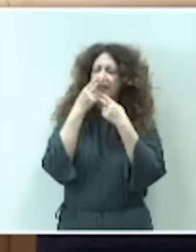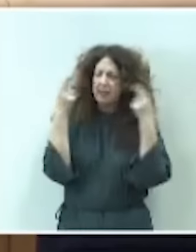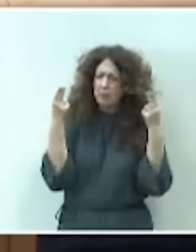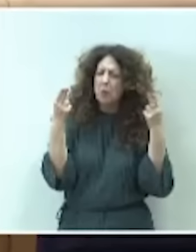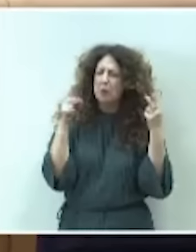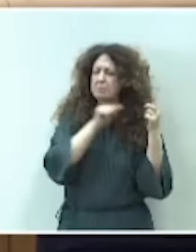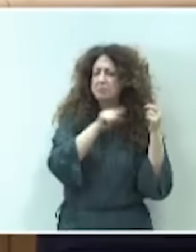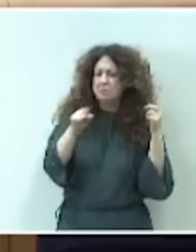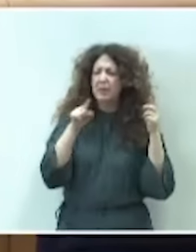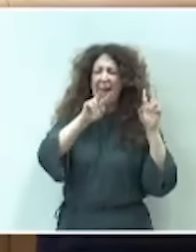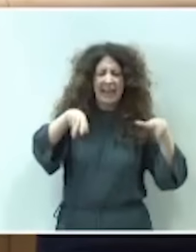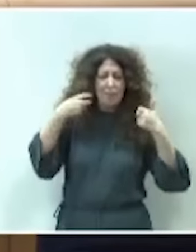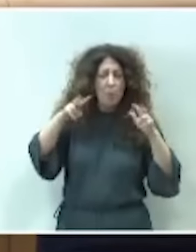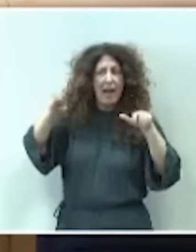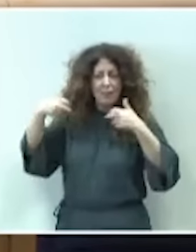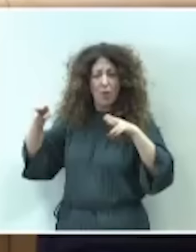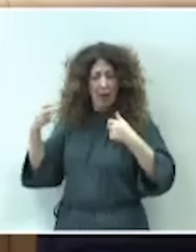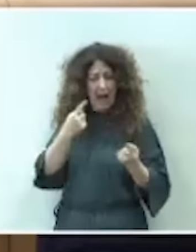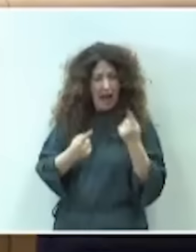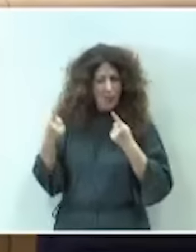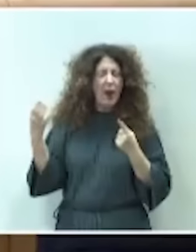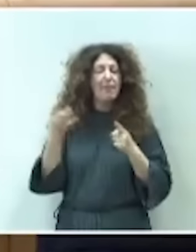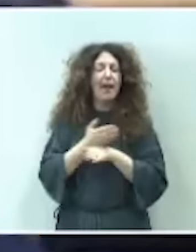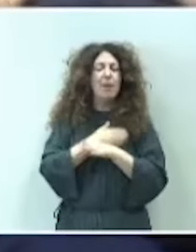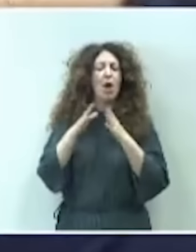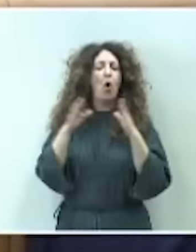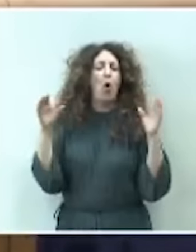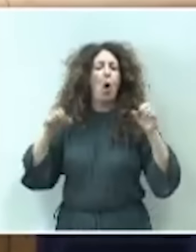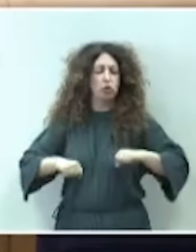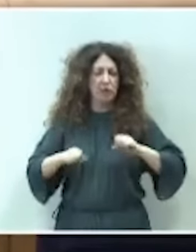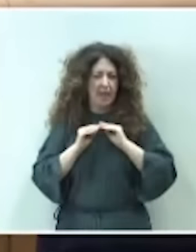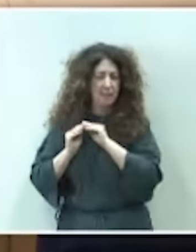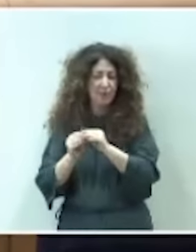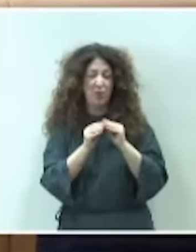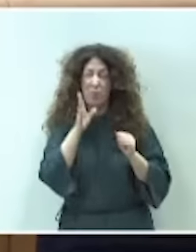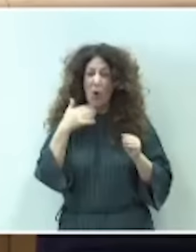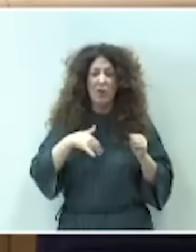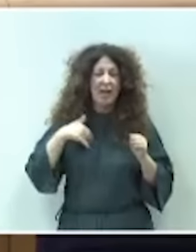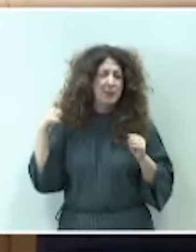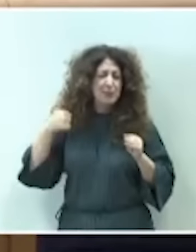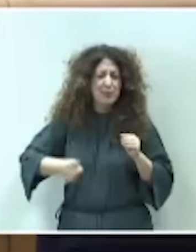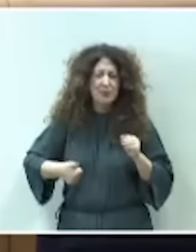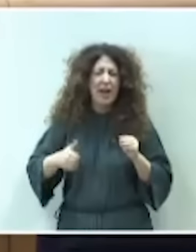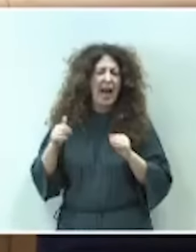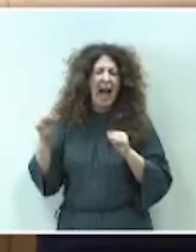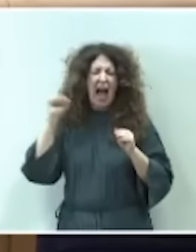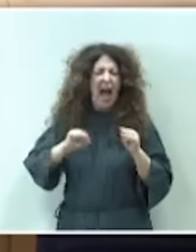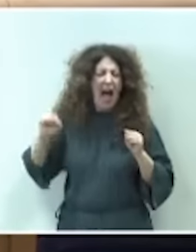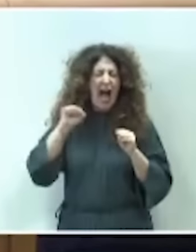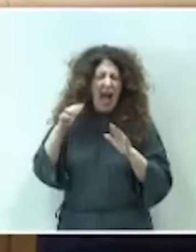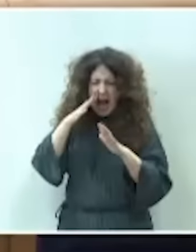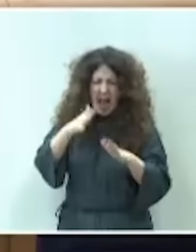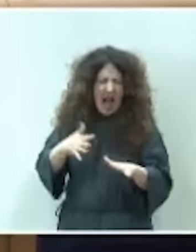es generar un gran consenso. Un gran consenso porque llevamos décadas y décadas sin una reforma en profundidad de la